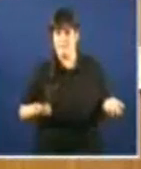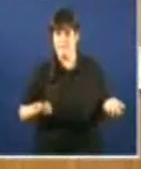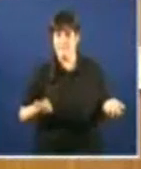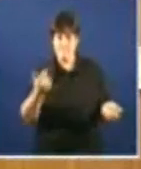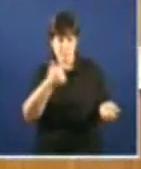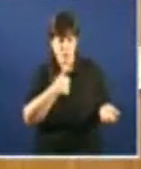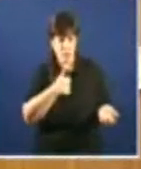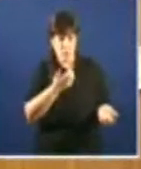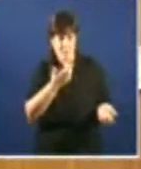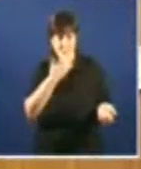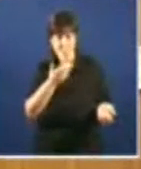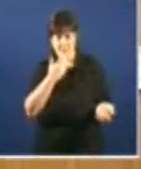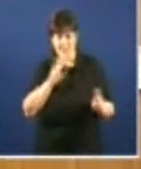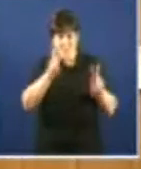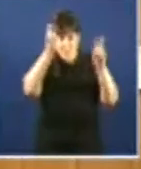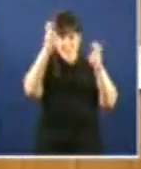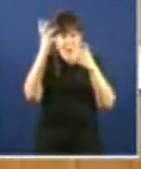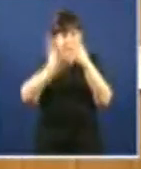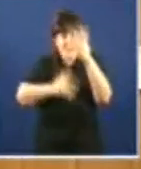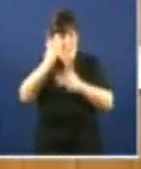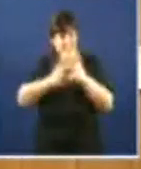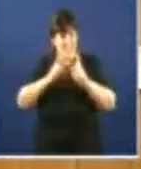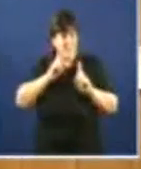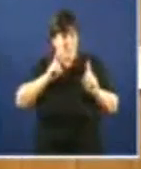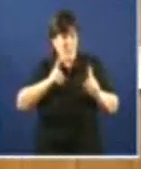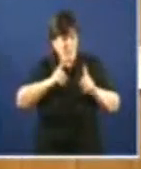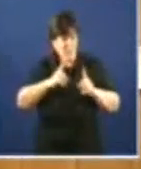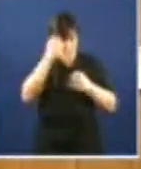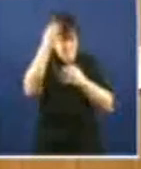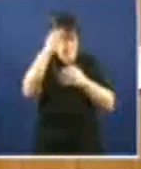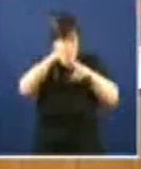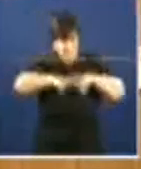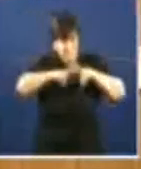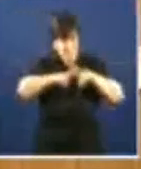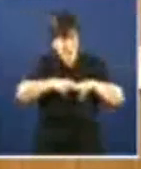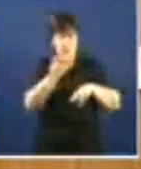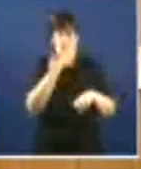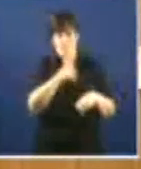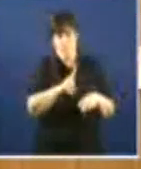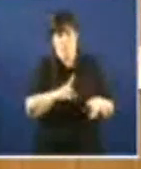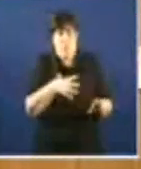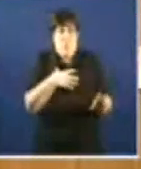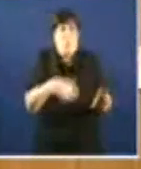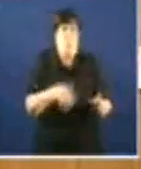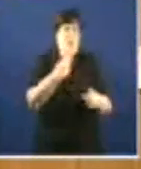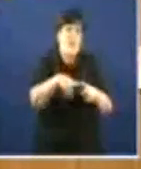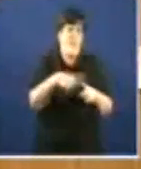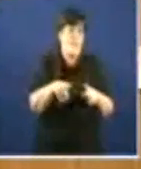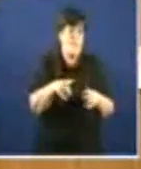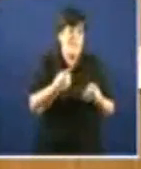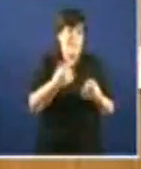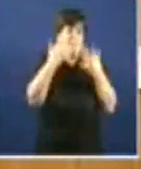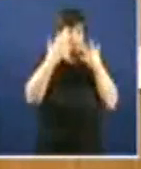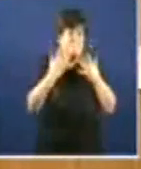administrativas e legais deste caso. Poida ser que haixa razóns de cumplimento da legalidade. O que sí que veixo que neste país a